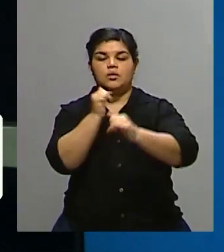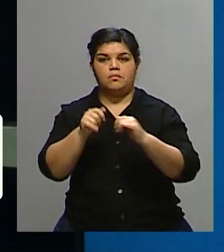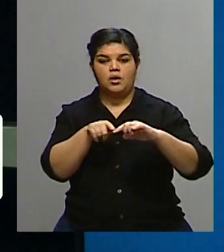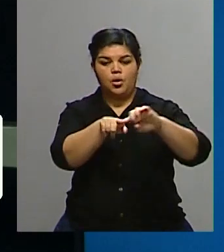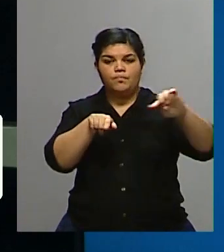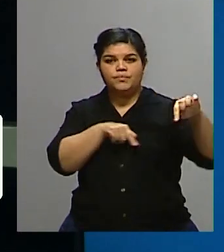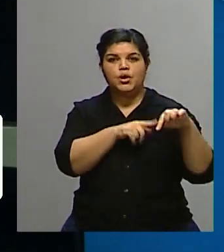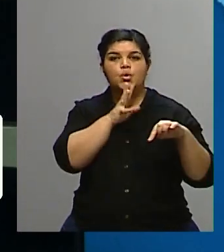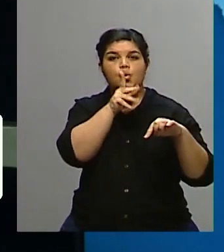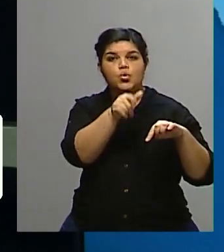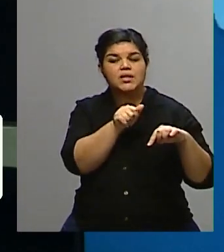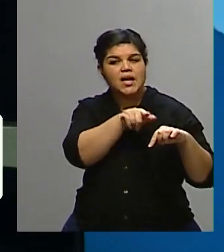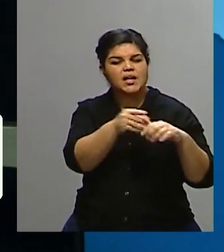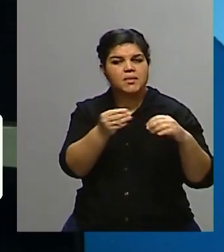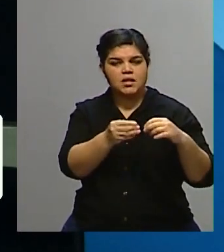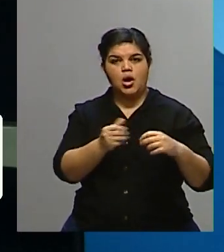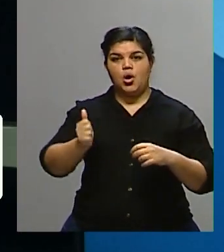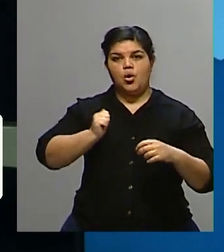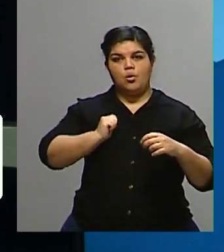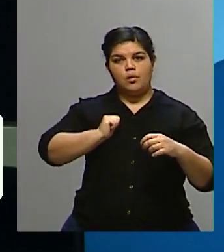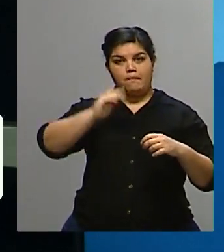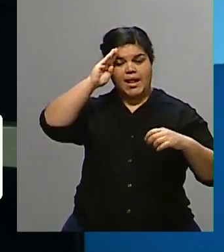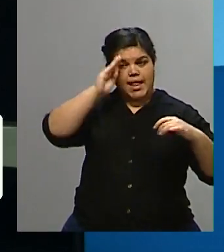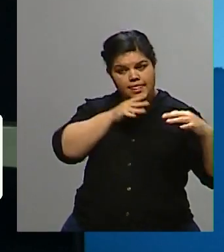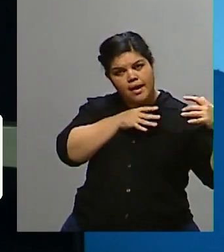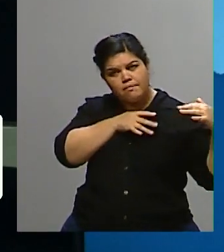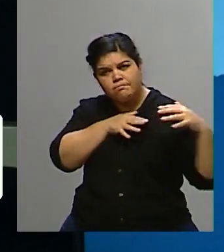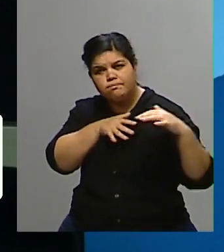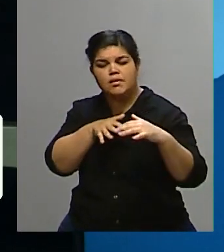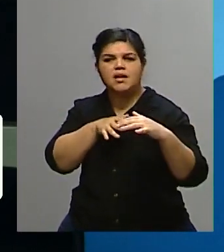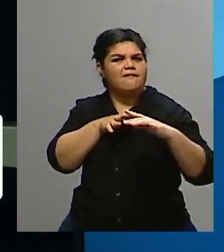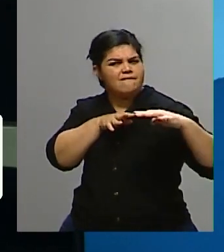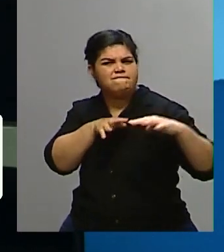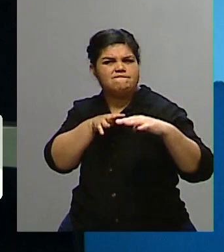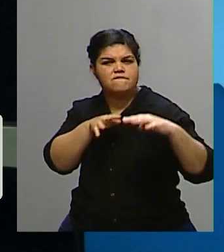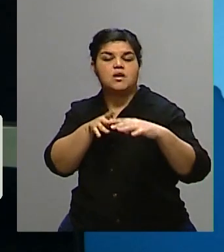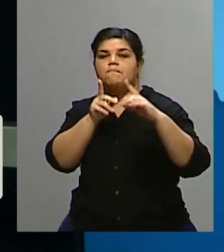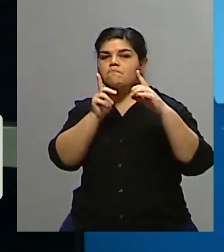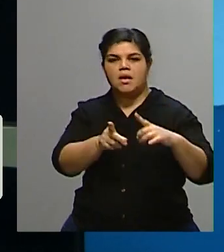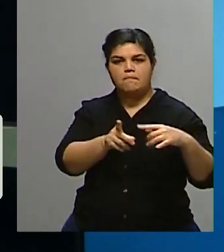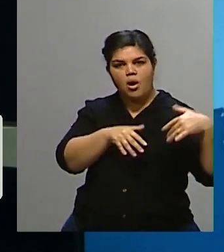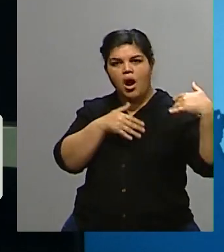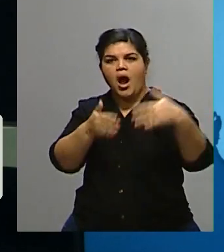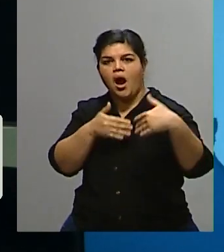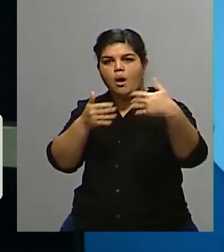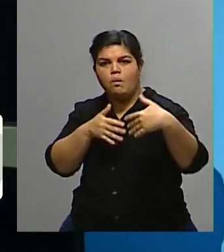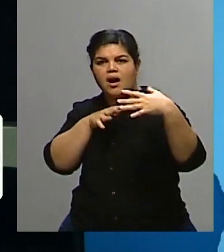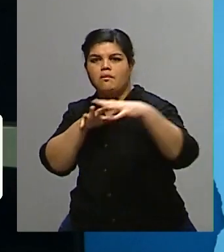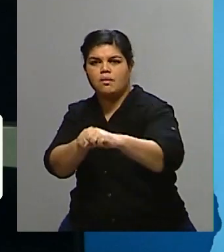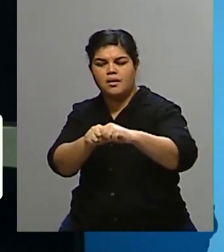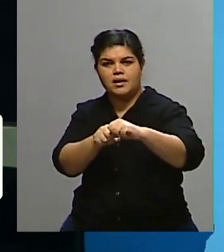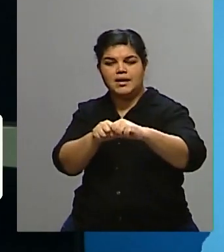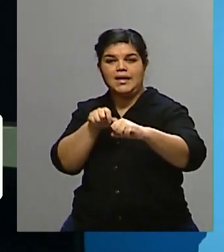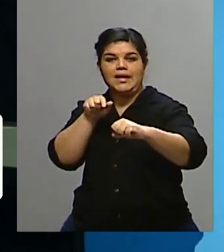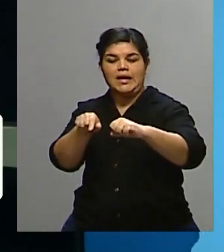advirtieron que la ofensiva militar rusa seguirá con el objetivo de avanzar y recuperar lo